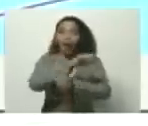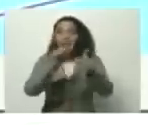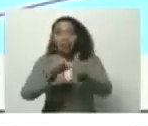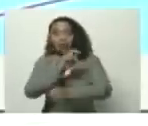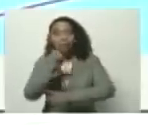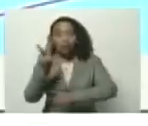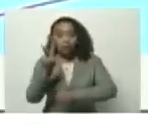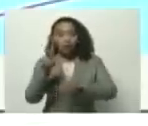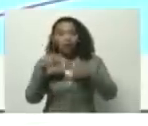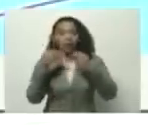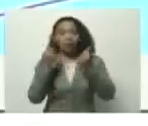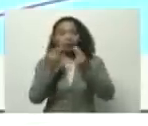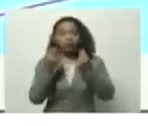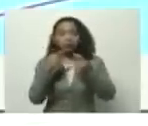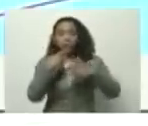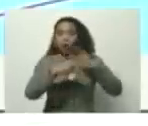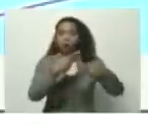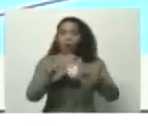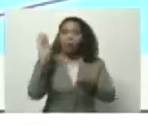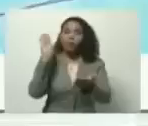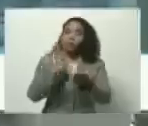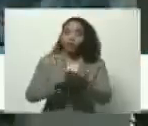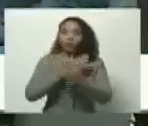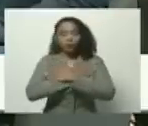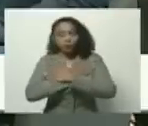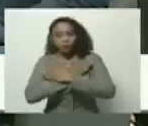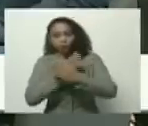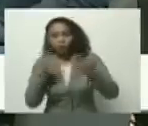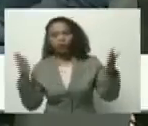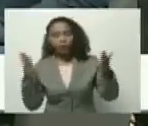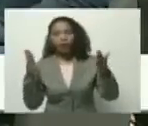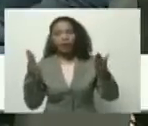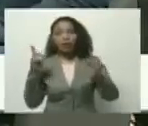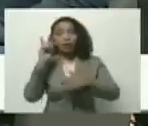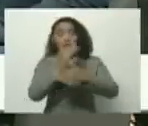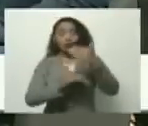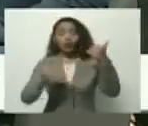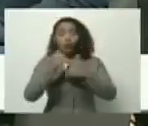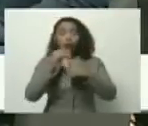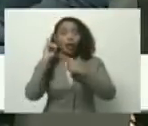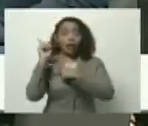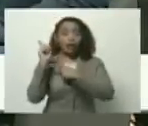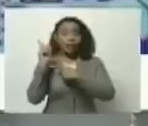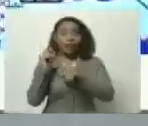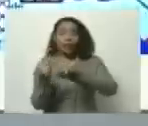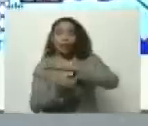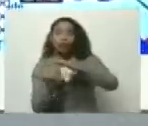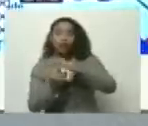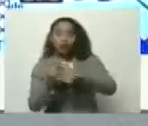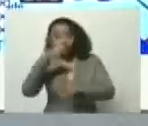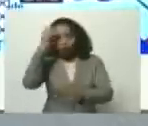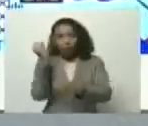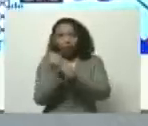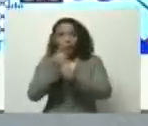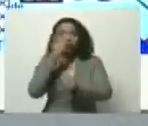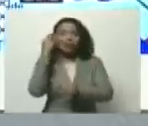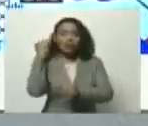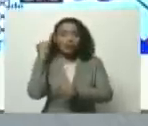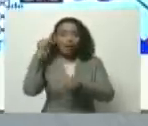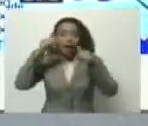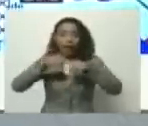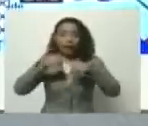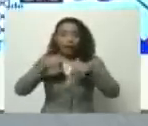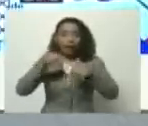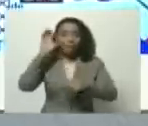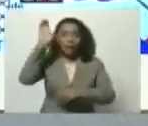Productiva ponerse al servicio de esta superintendencia que estará conformada por trabajadores y trabajadoras del país